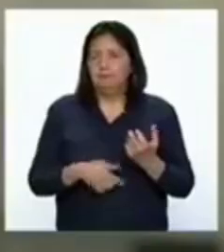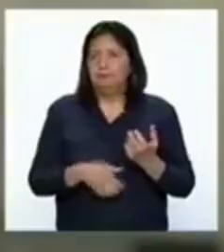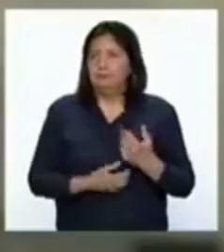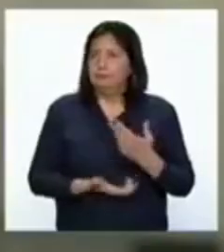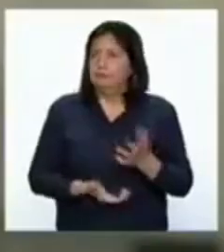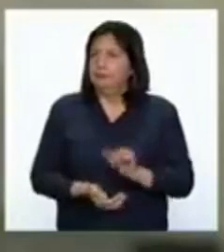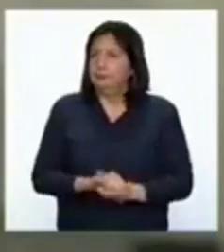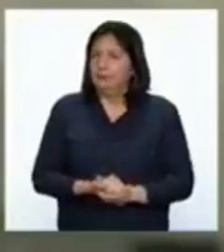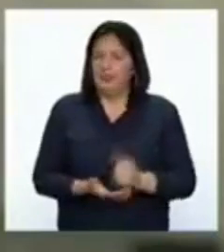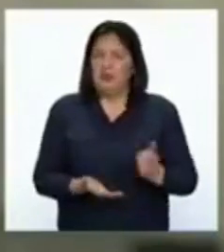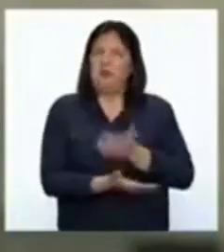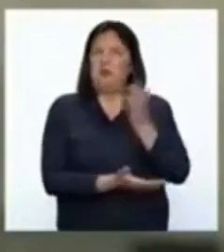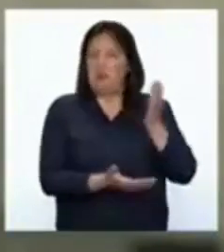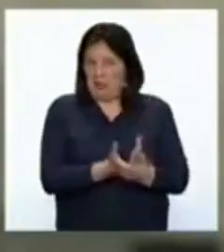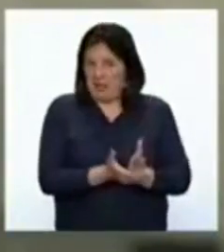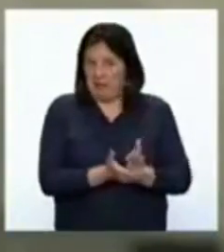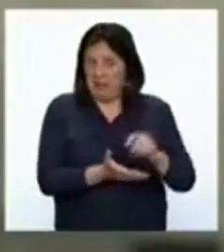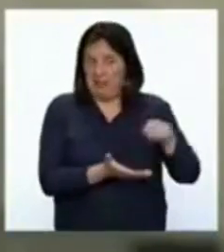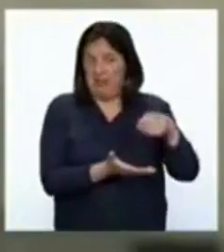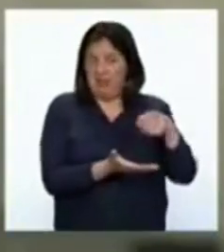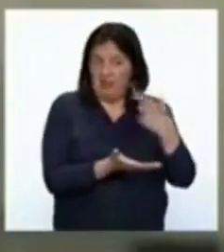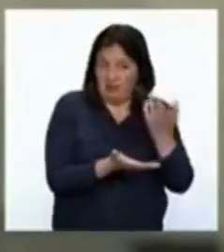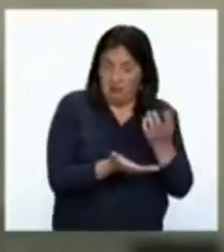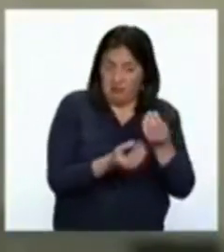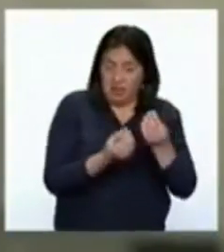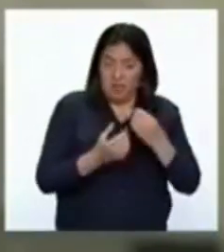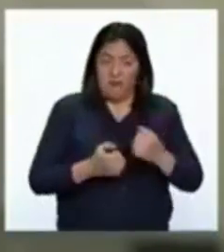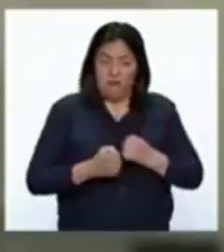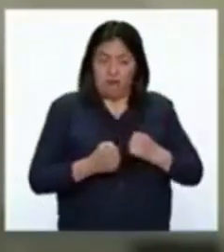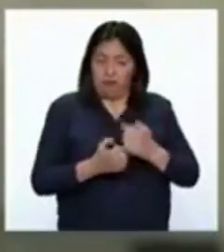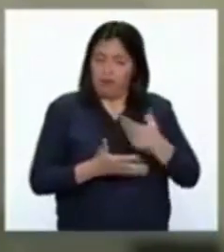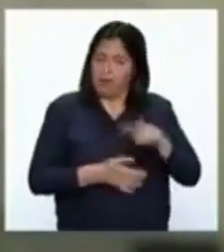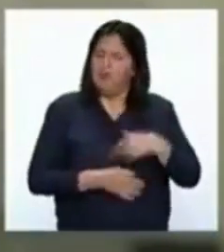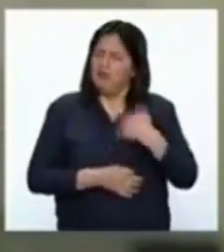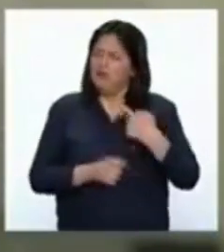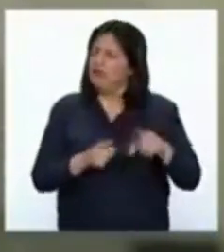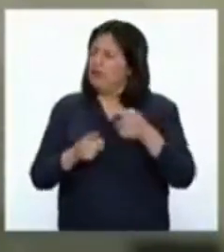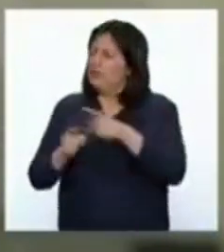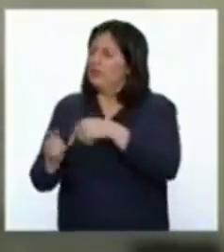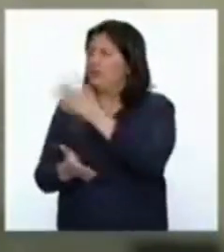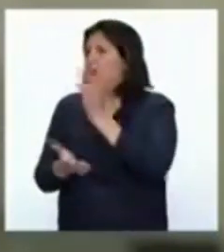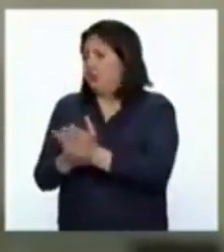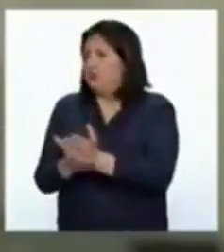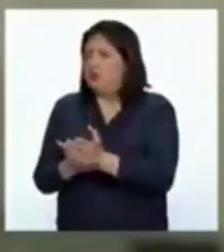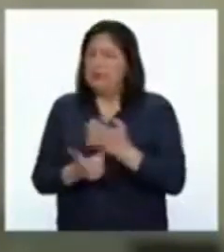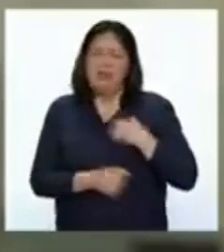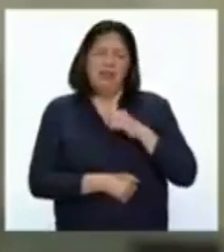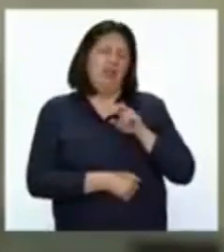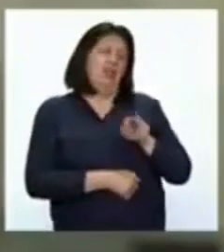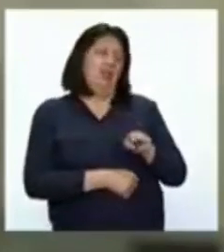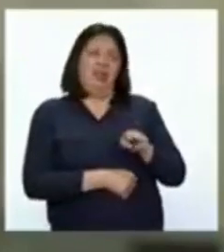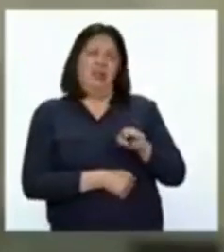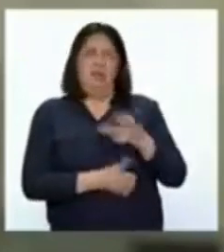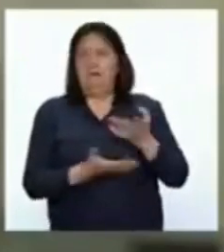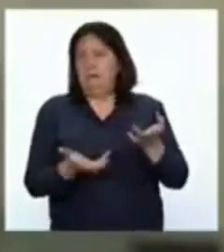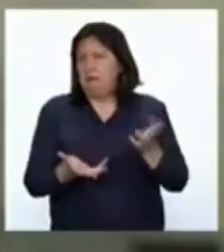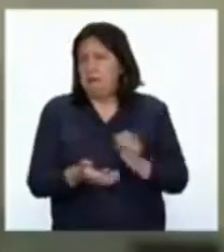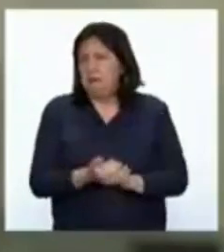Los problemas nutricionales en el Perú creo que son diversos. El ver quizás solamente de ser